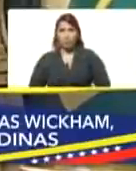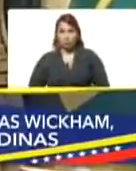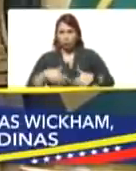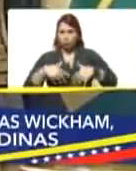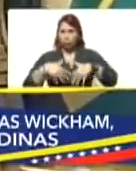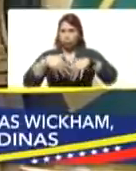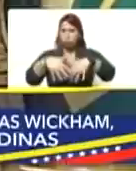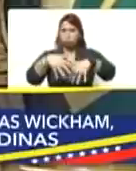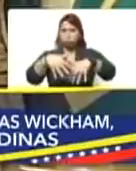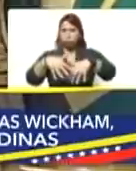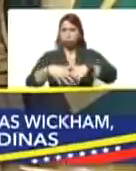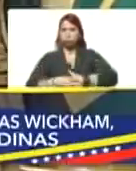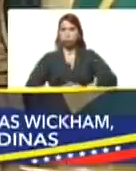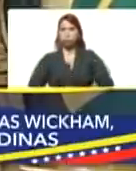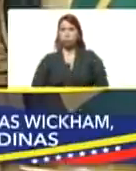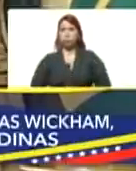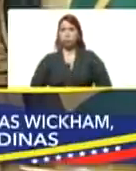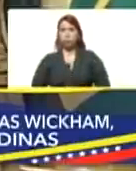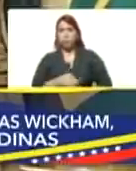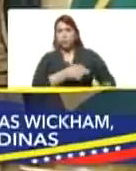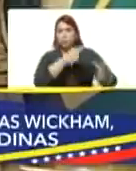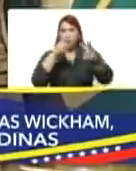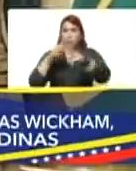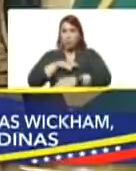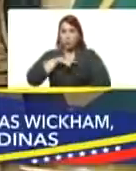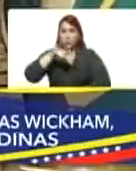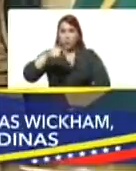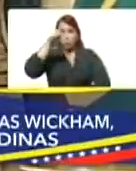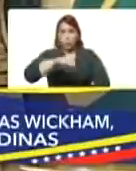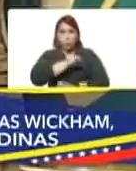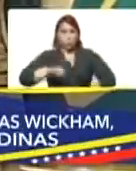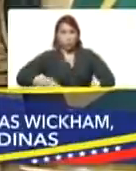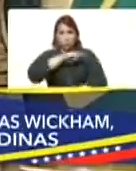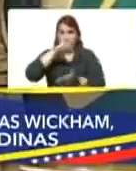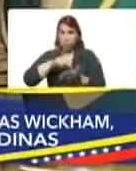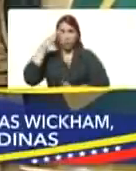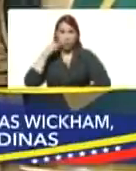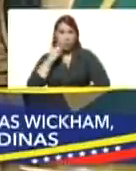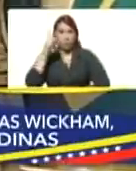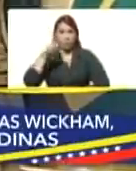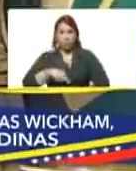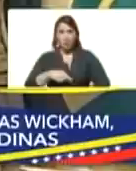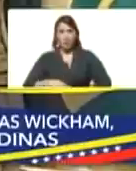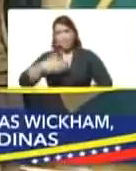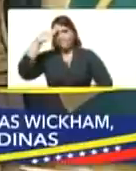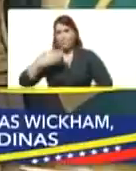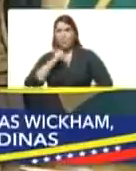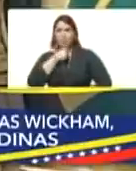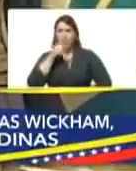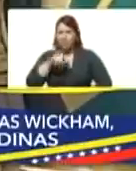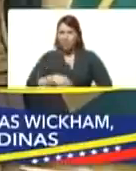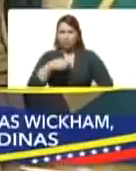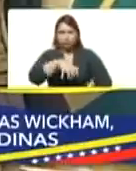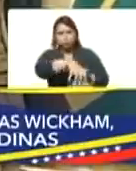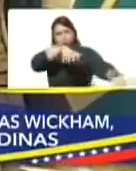ejército, la Armada, la aviación, la Guardia Nacional y la Milicia Nacional Bolivariana, por millones,